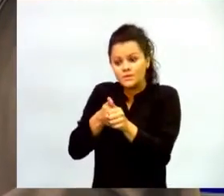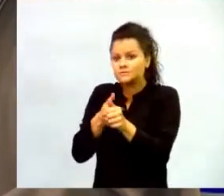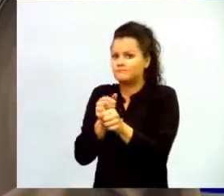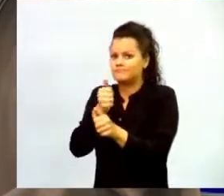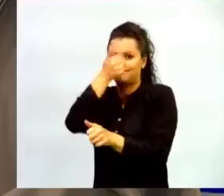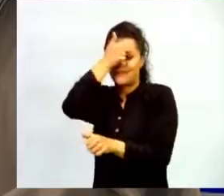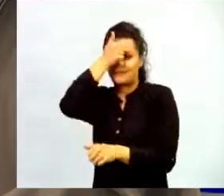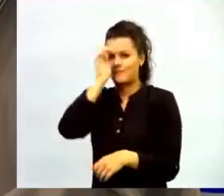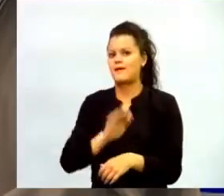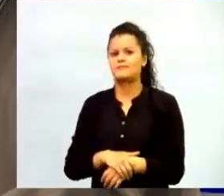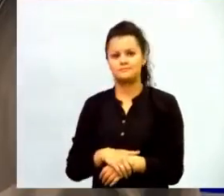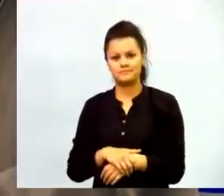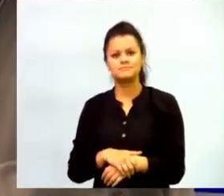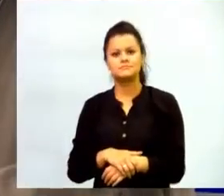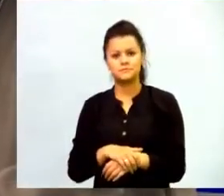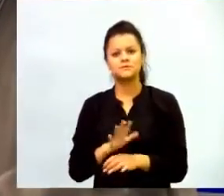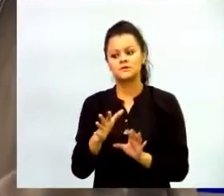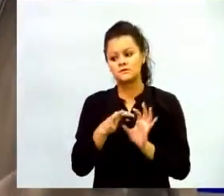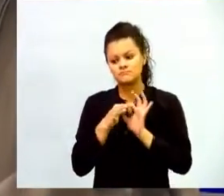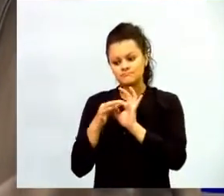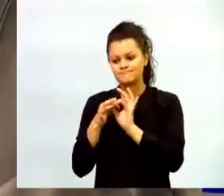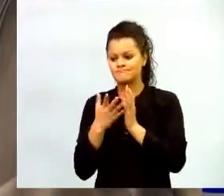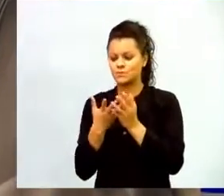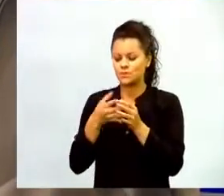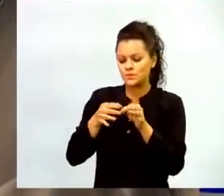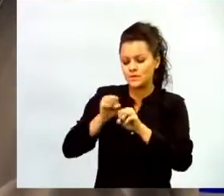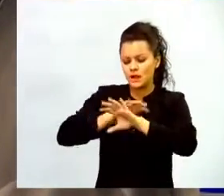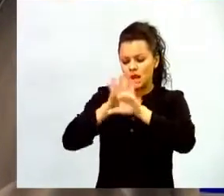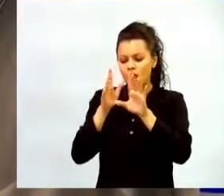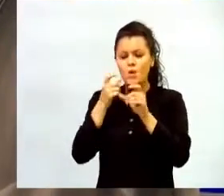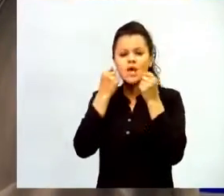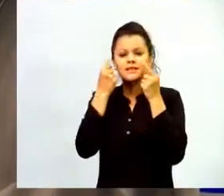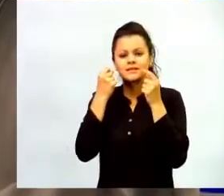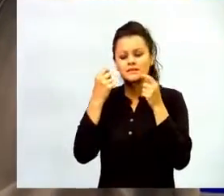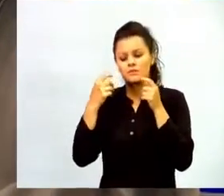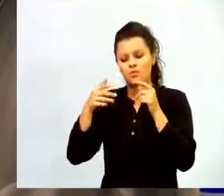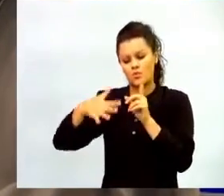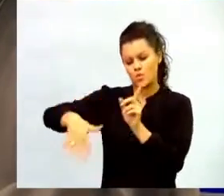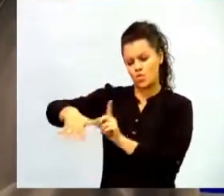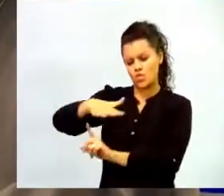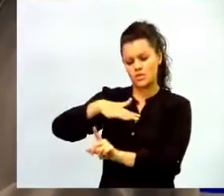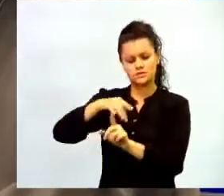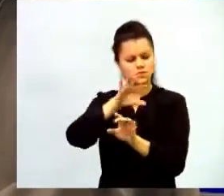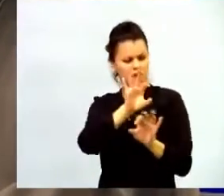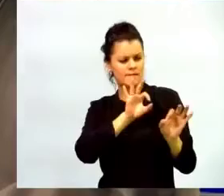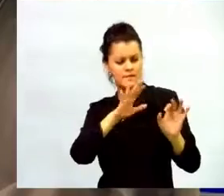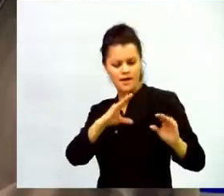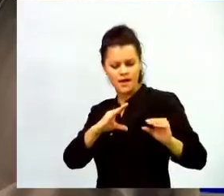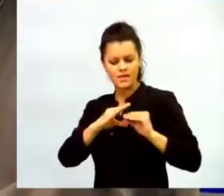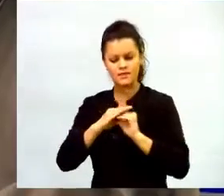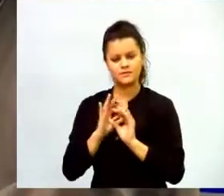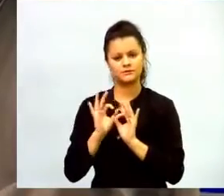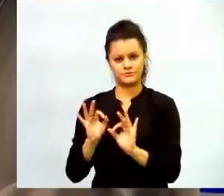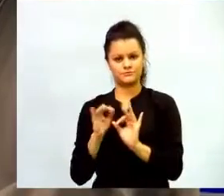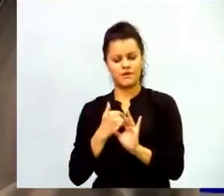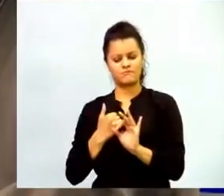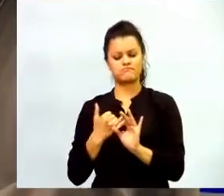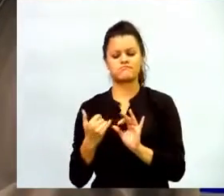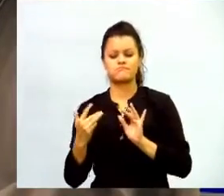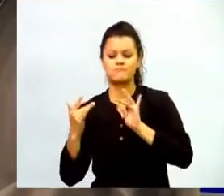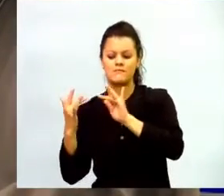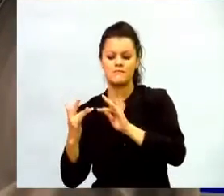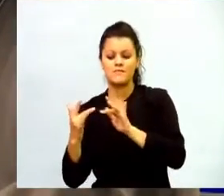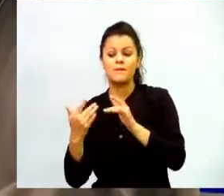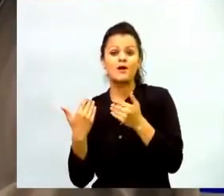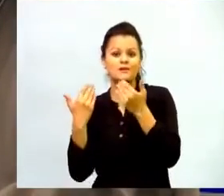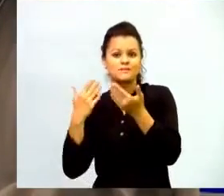de hacerlo en sitio en cada uno de los contextos de una forma situada pero que le permita entonces recoger todo lo que hay como